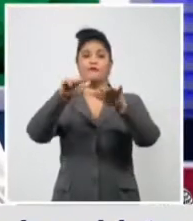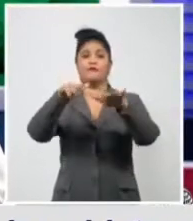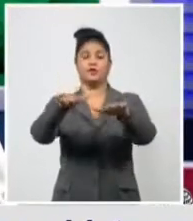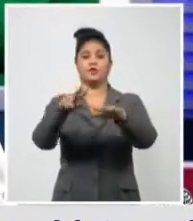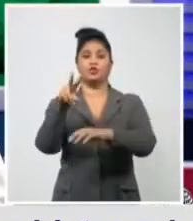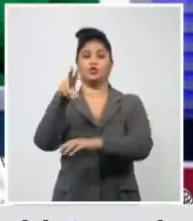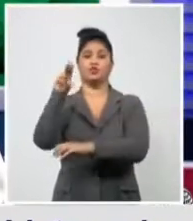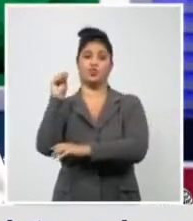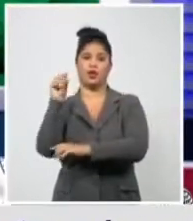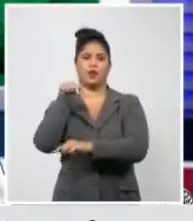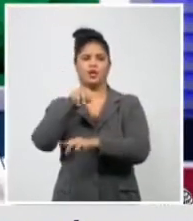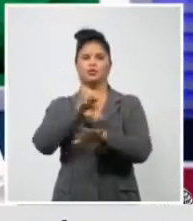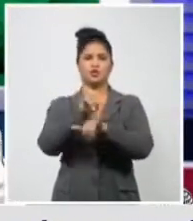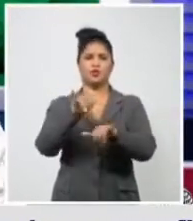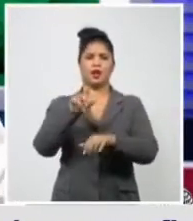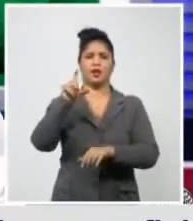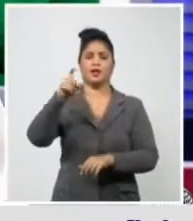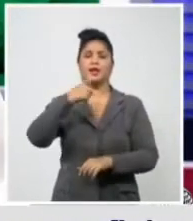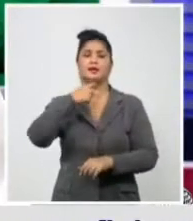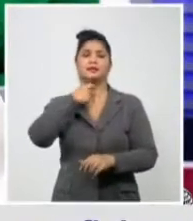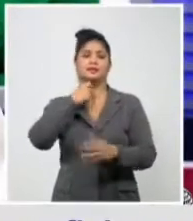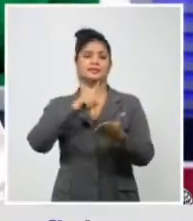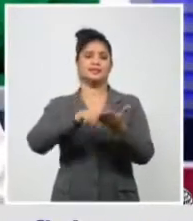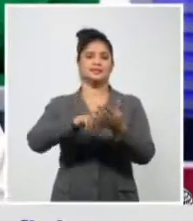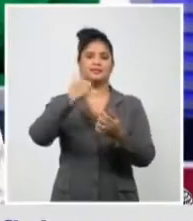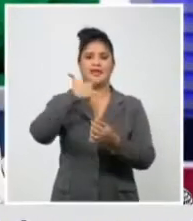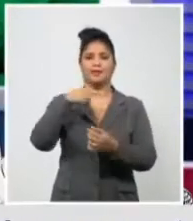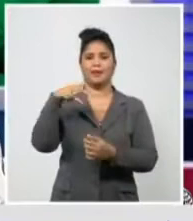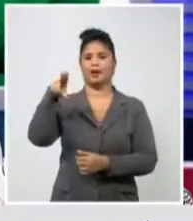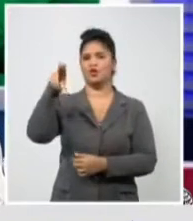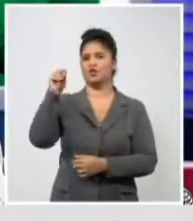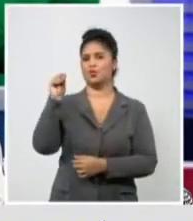el número de graves y críticos, yo creo que quedó claro,